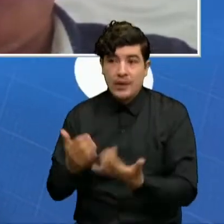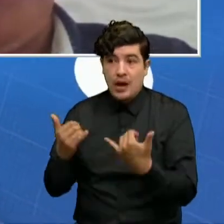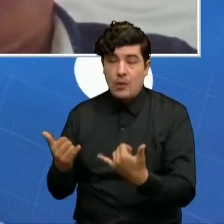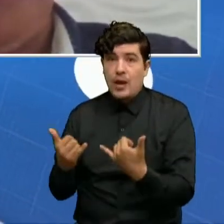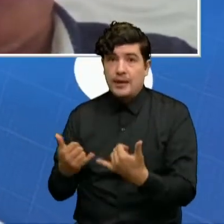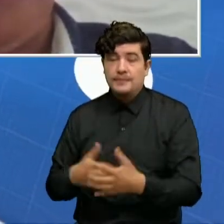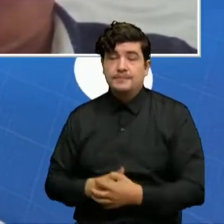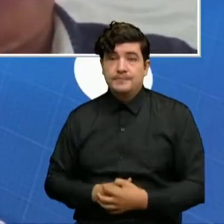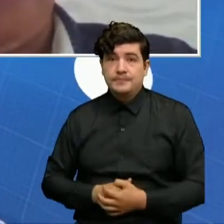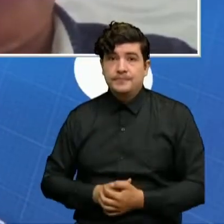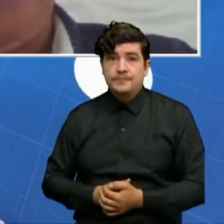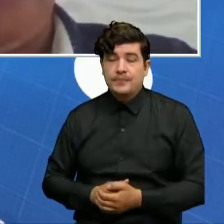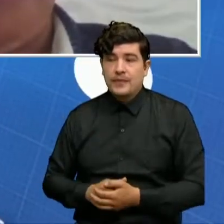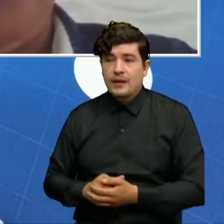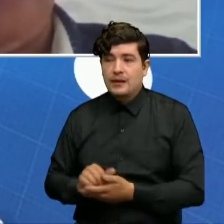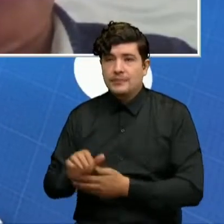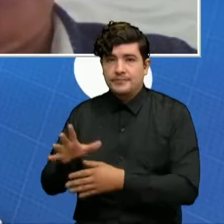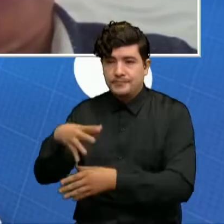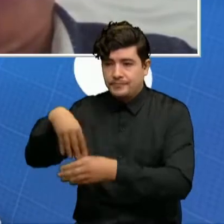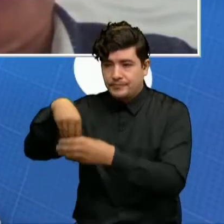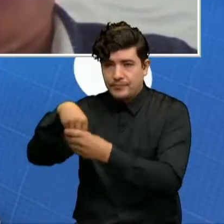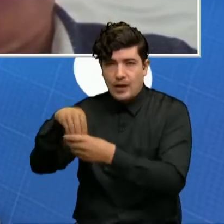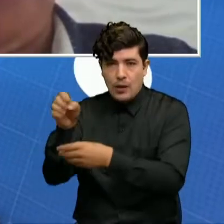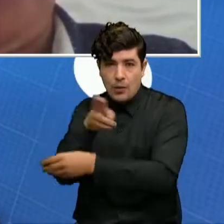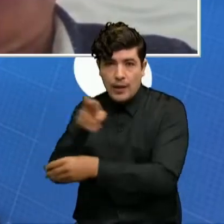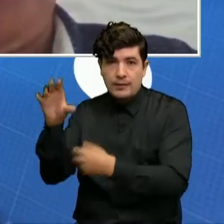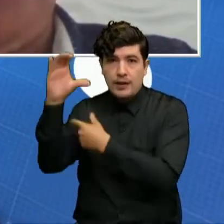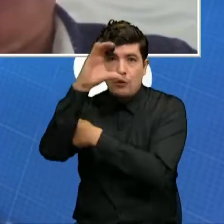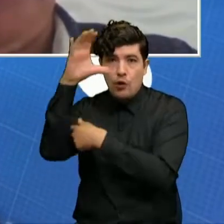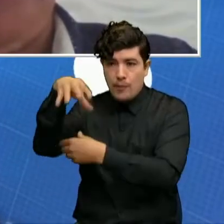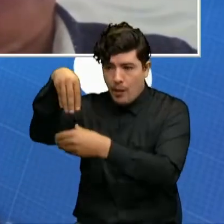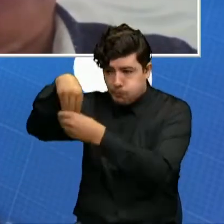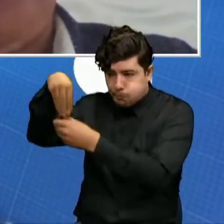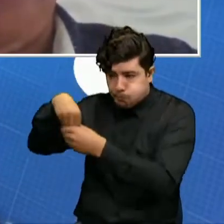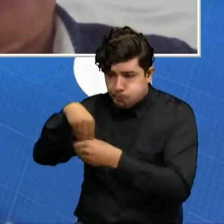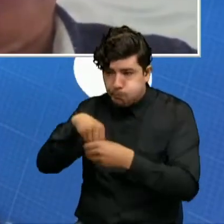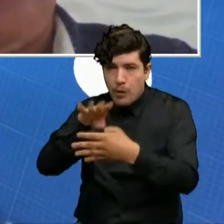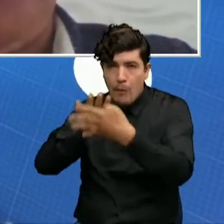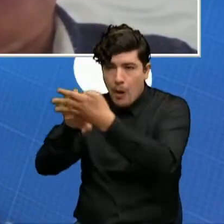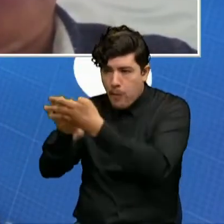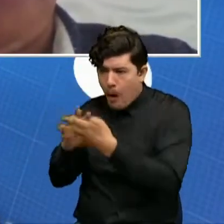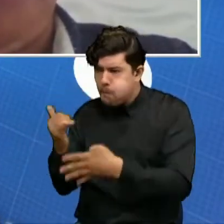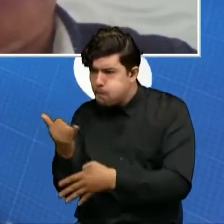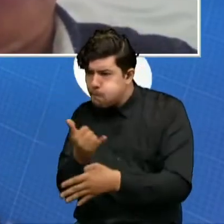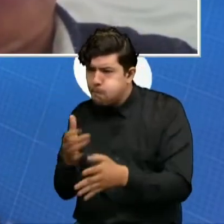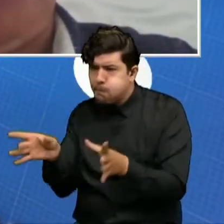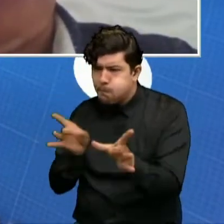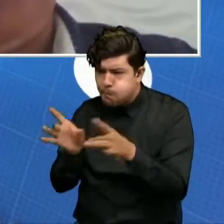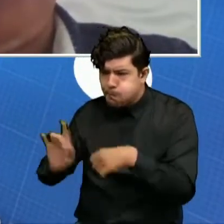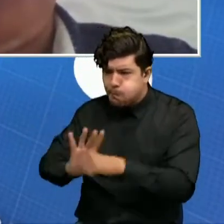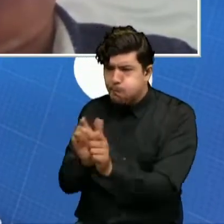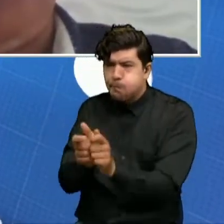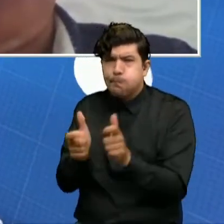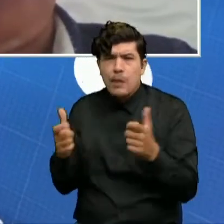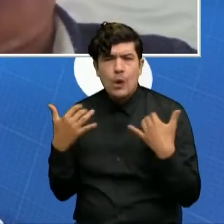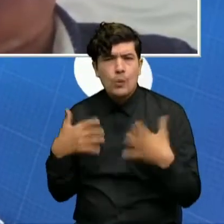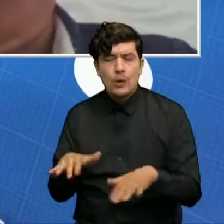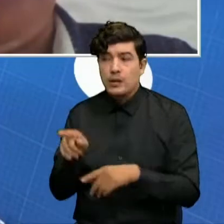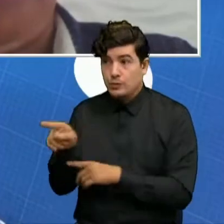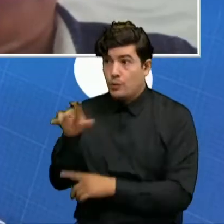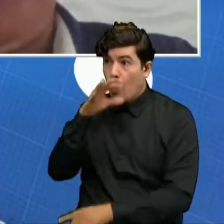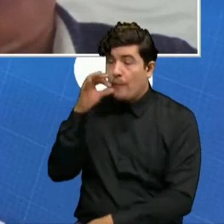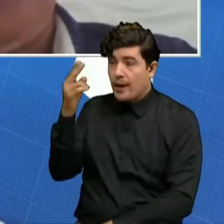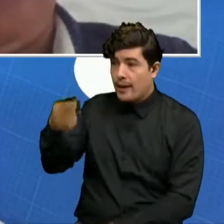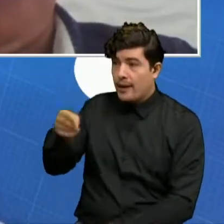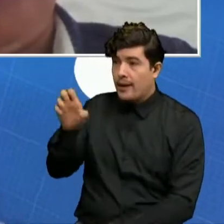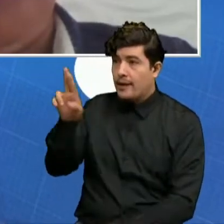número de contagios dentro de centros penitenciarios del oriente colombiano por eso hemos invitado a esta hora a Hernando Mantilla. Hernando, buenas tardes, gracias por